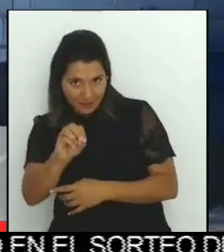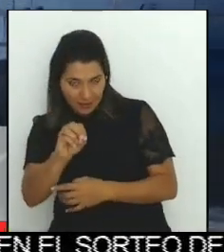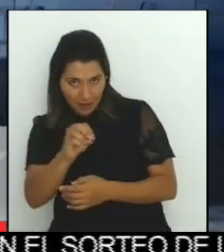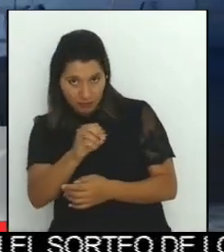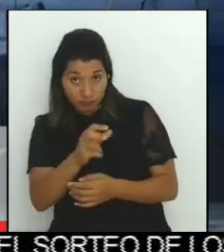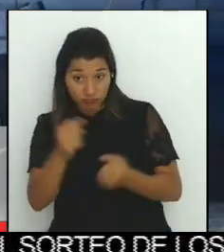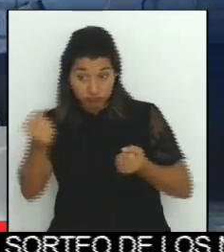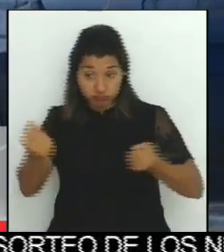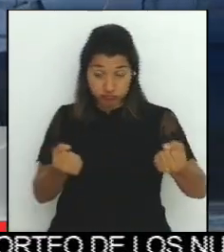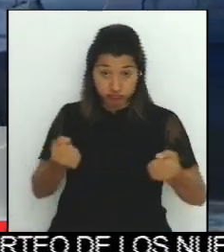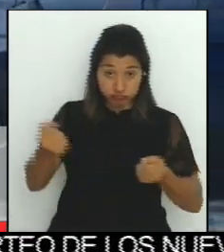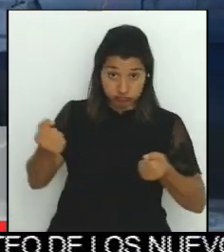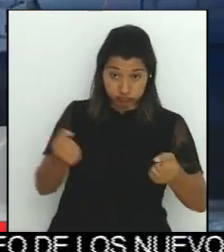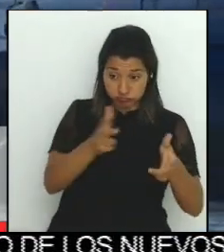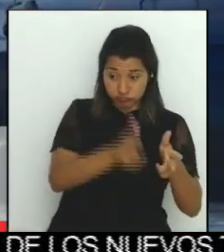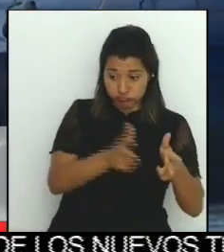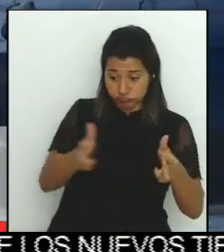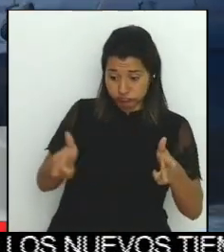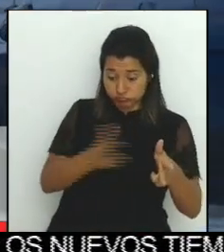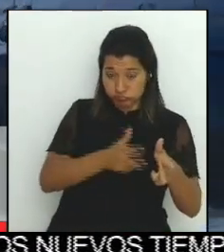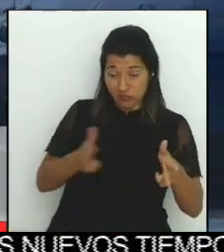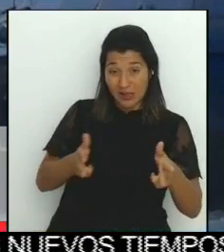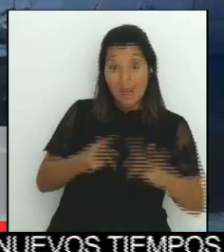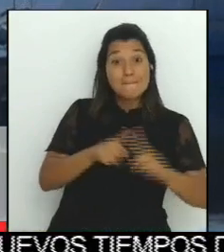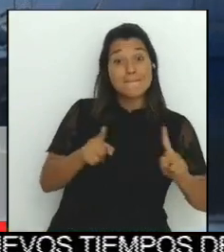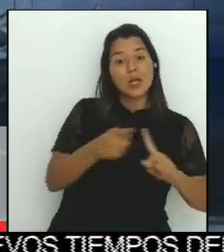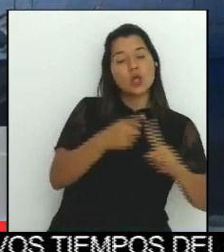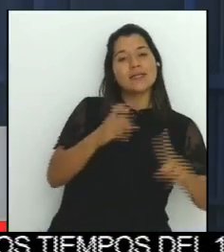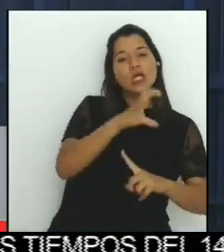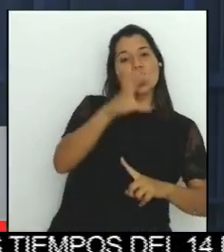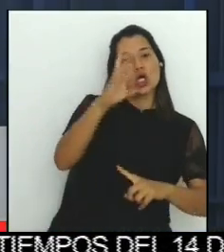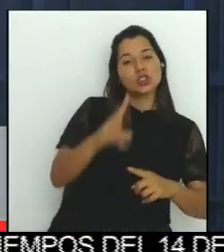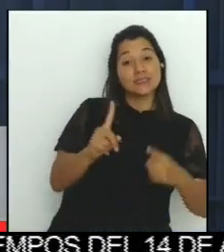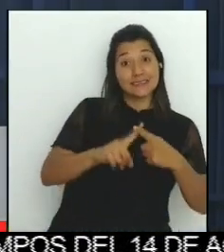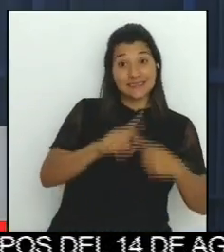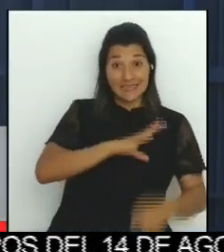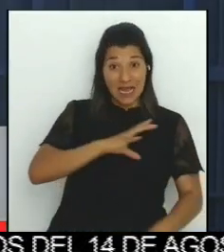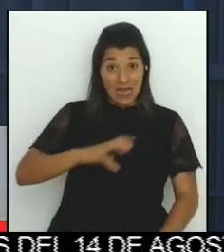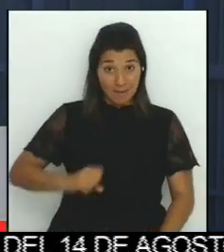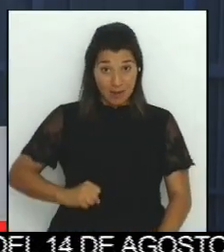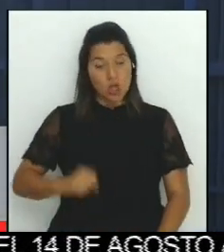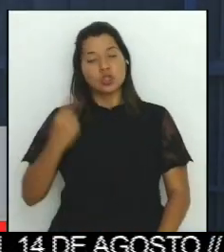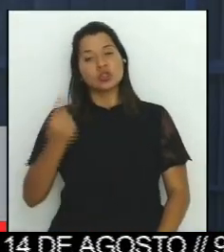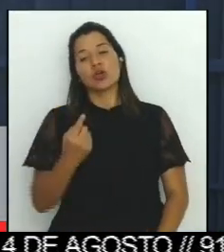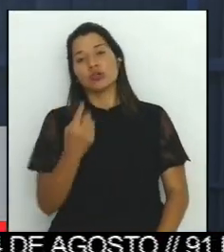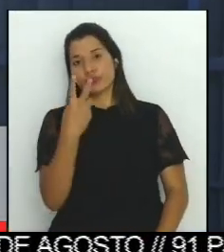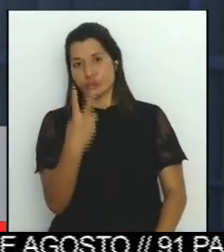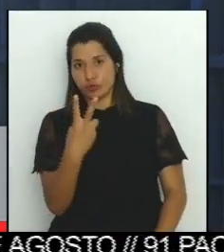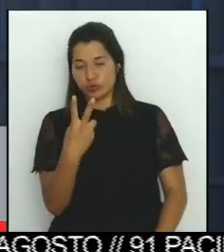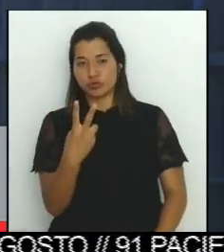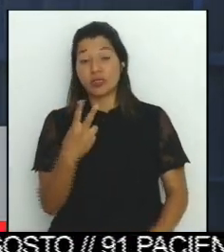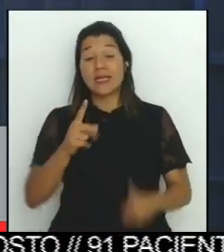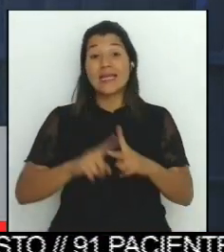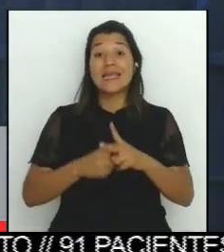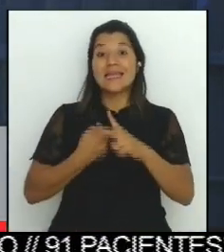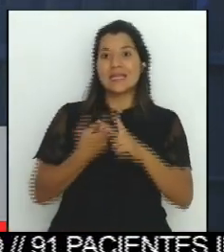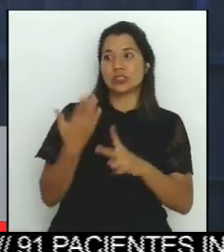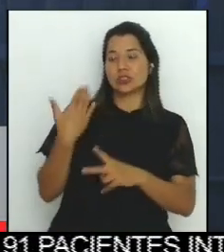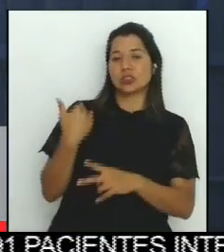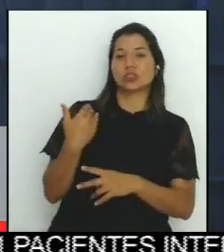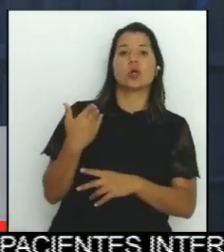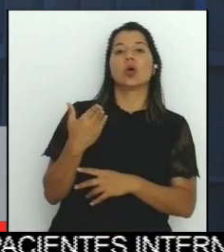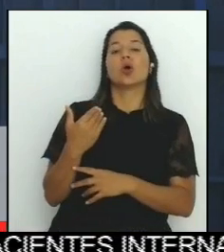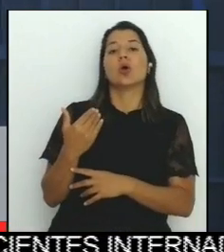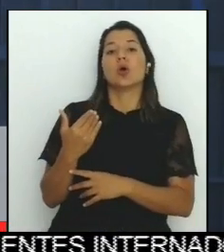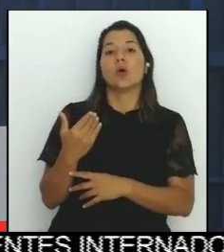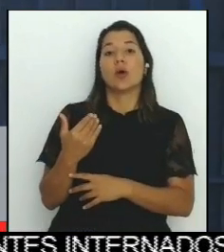furgones. El inicio de operaciones del ferry se dio el pasado jueves 10 de agosto del puerto de La Unión en El Salvador, llegando el